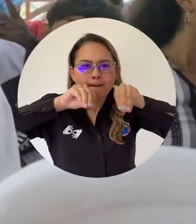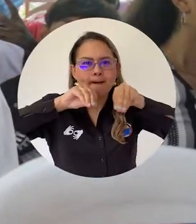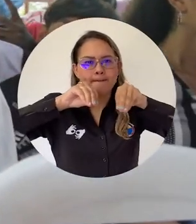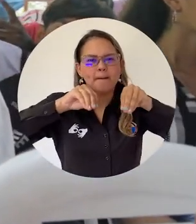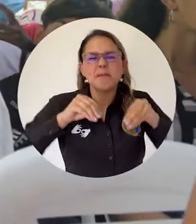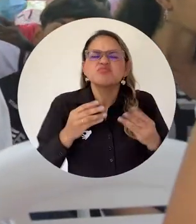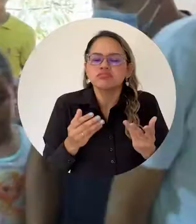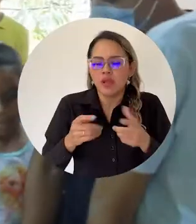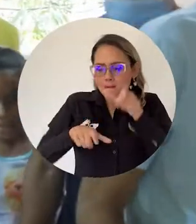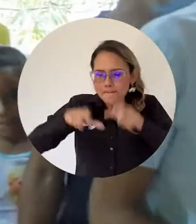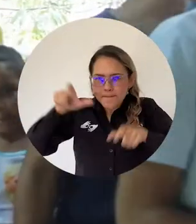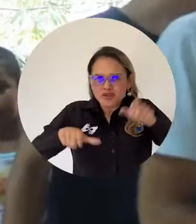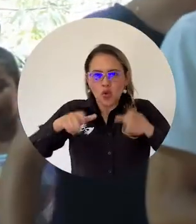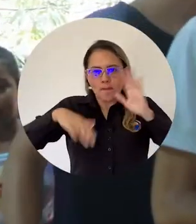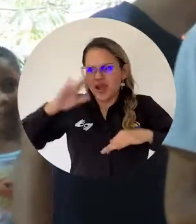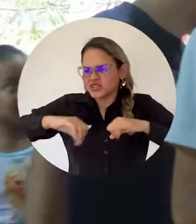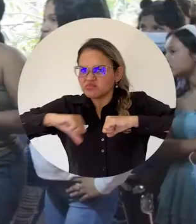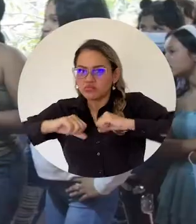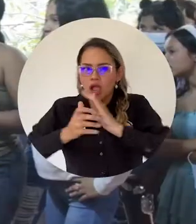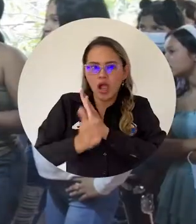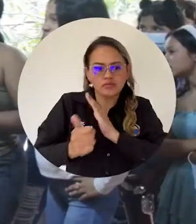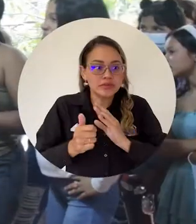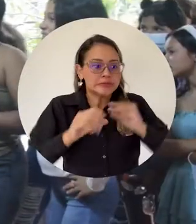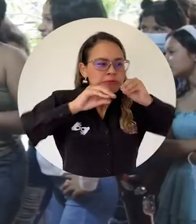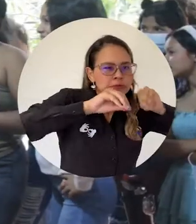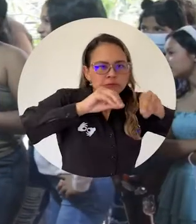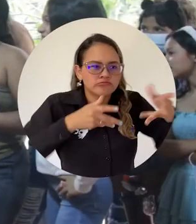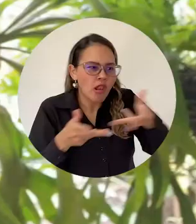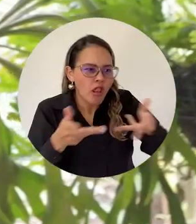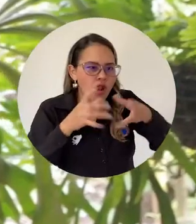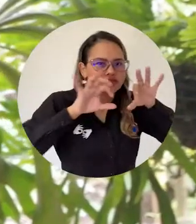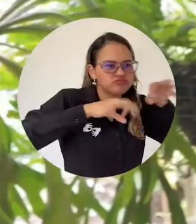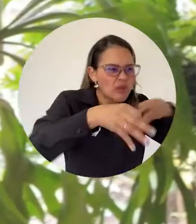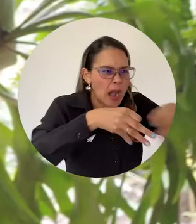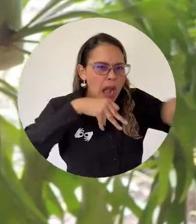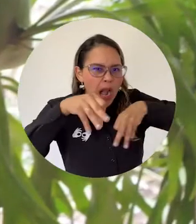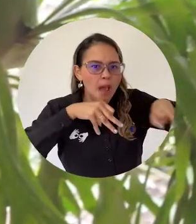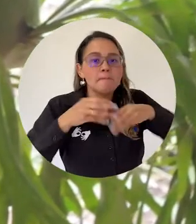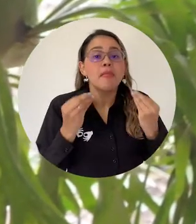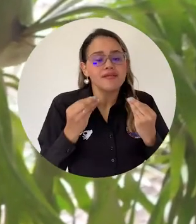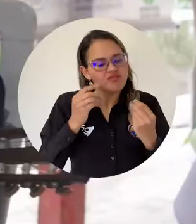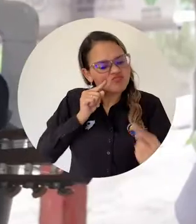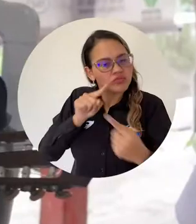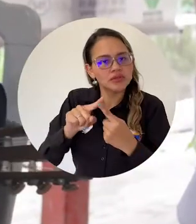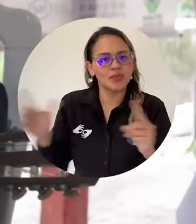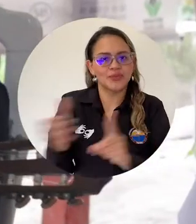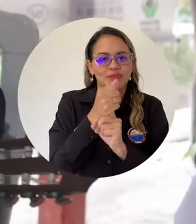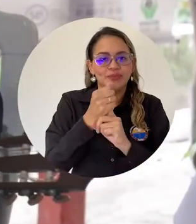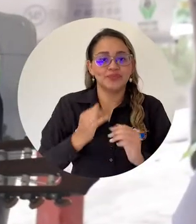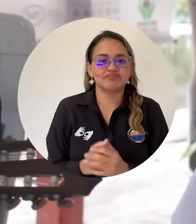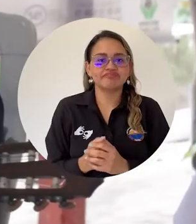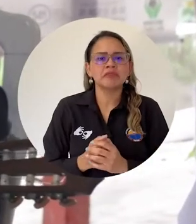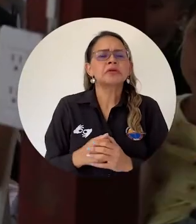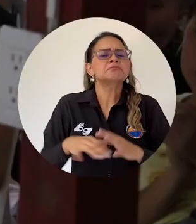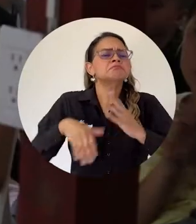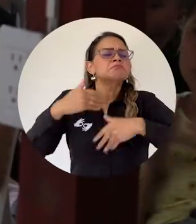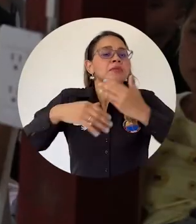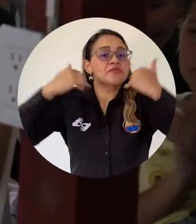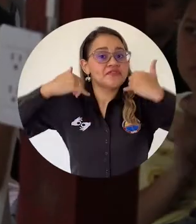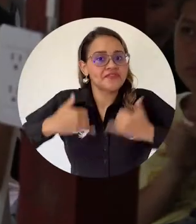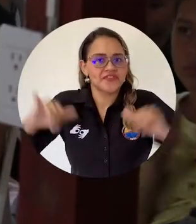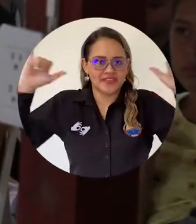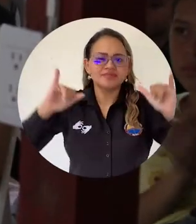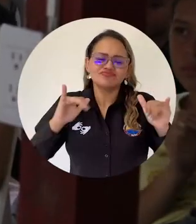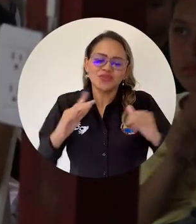interesante porque tienen todo un capital humano que ha dispuesto todas sus habilidades y sus recursos en pro de que el objetivo del programa se cumpla. La